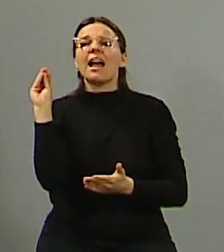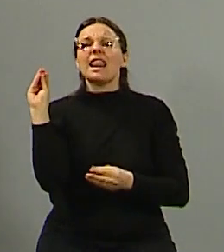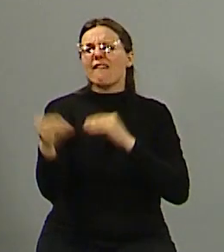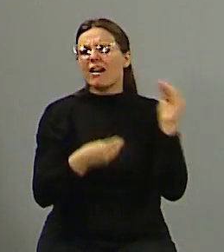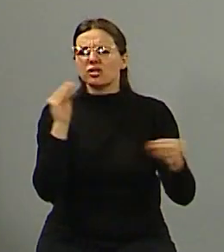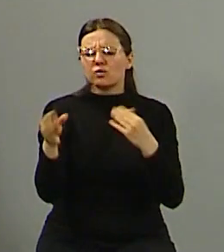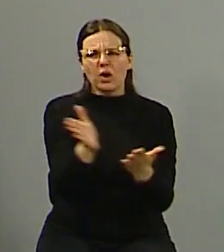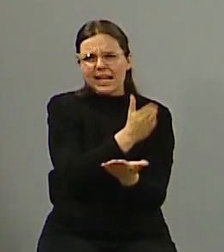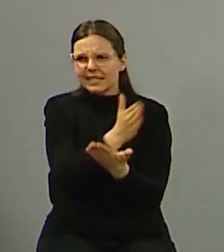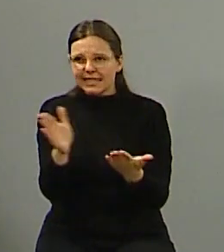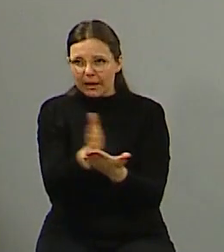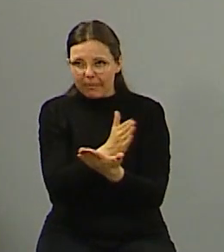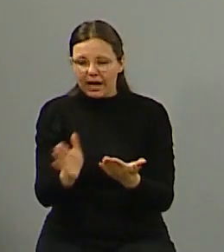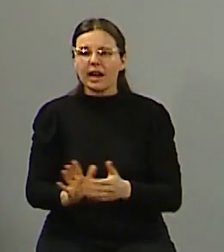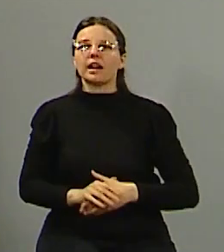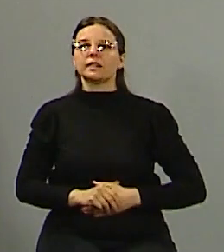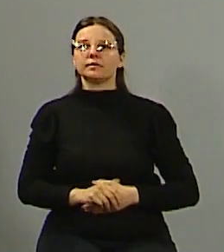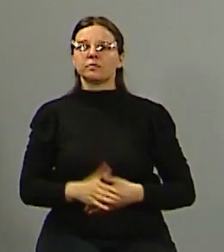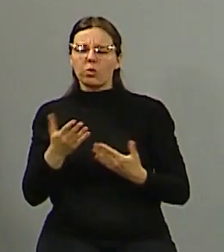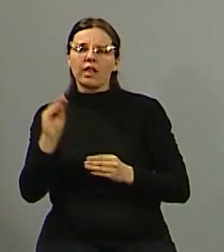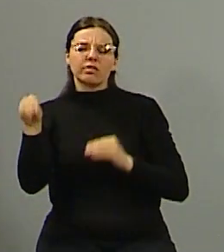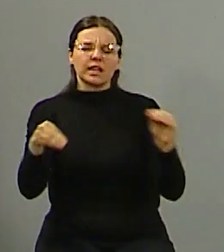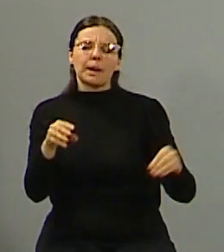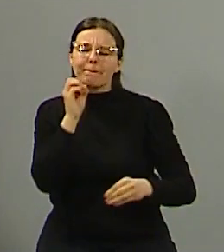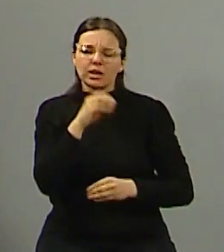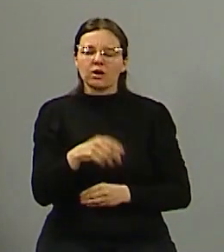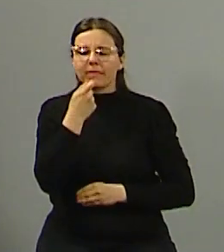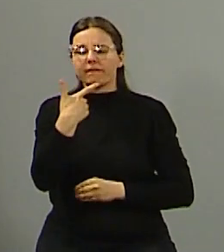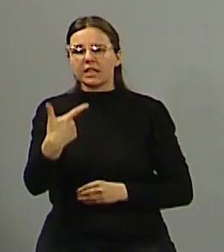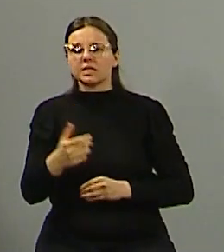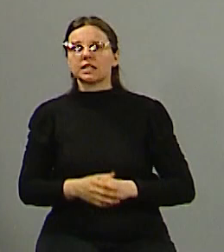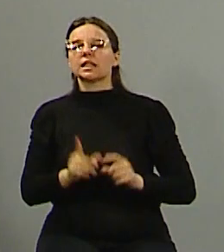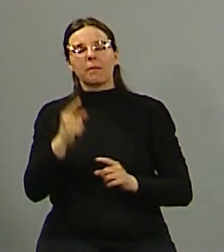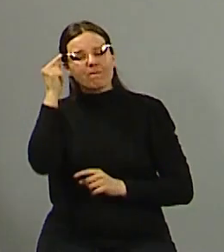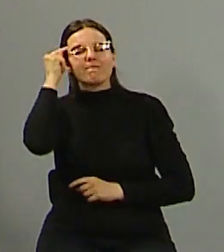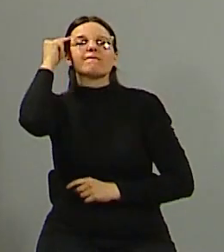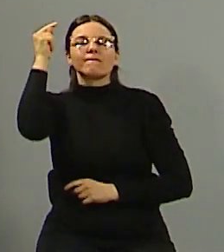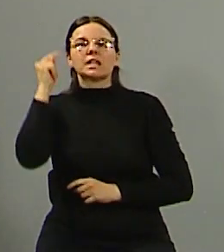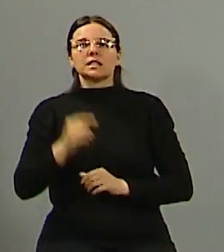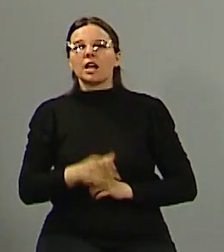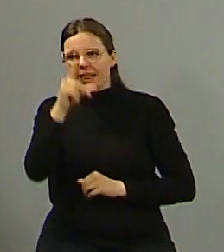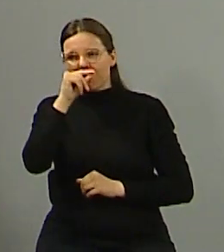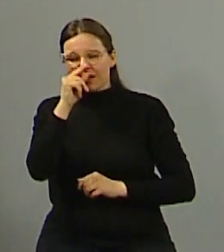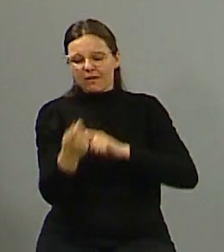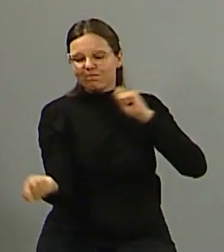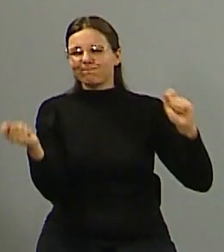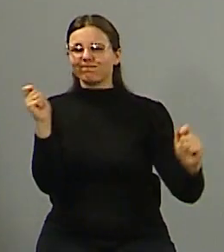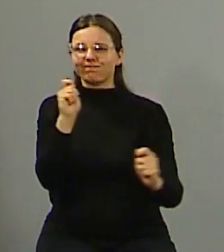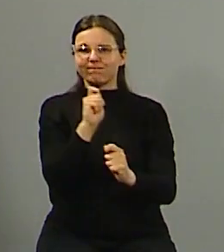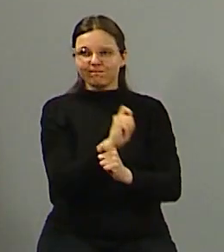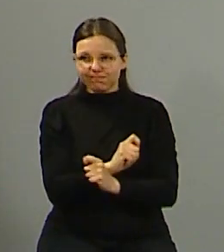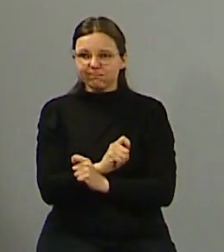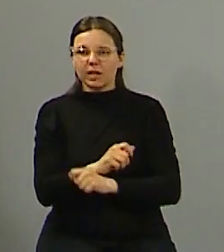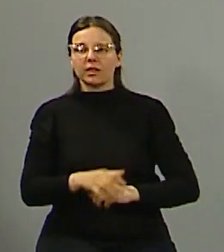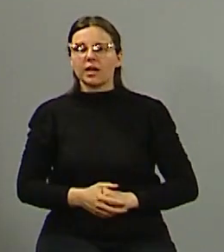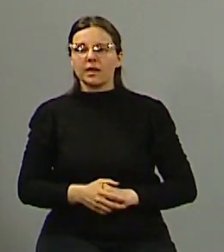día en una reunión con recuperadores urbanos creemos que el departamento tiene que dar un salto cualitativo pero tiene que ser a partir de un cambio de